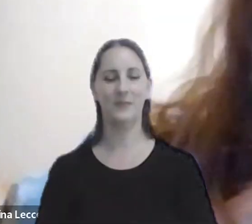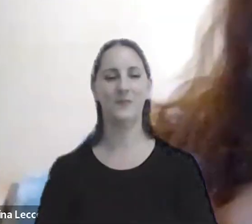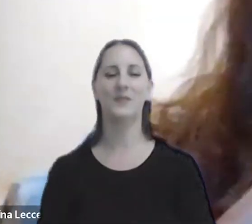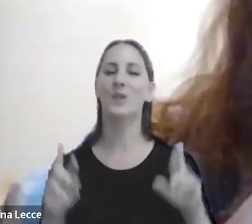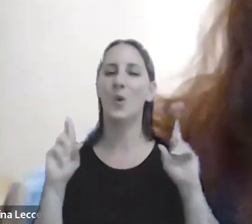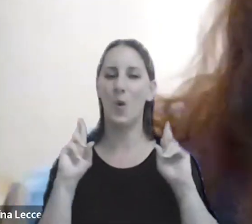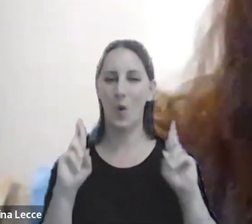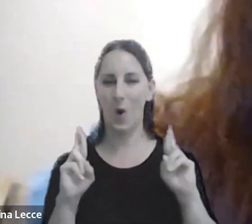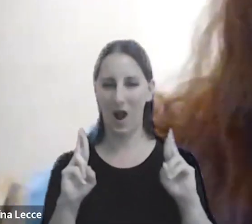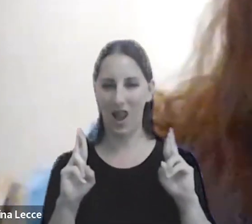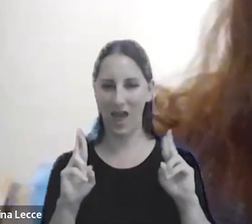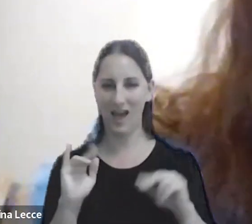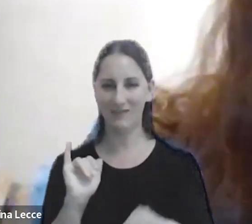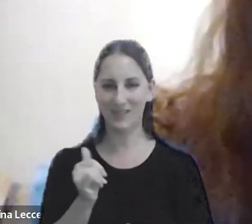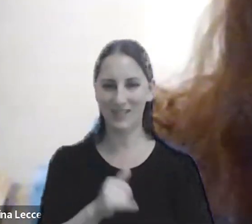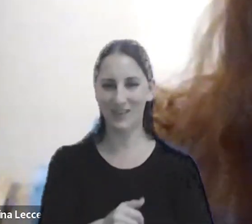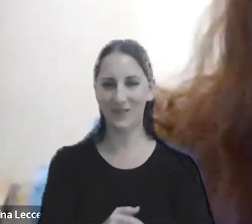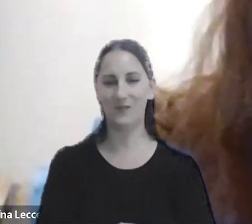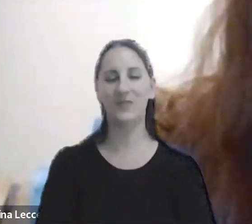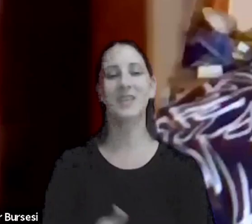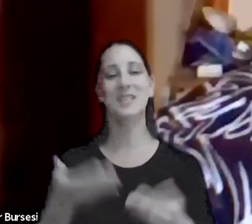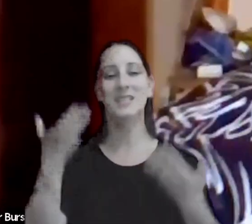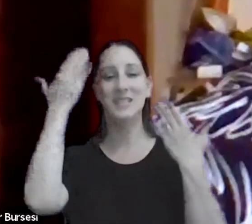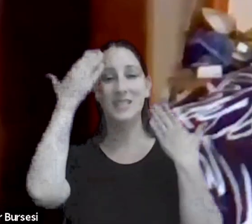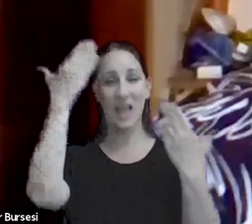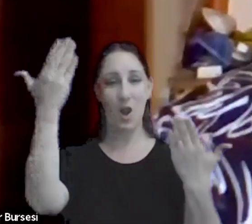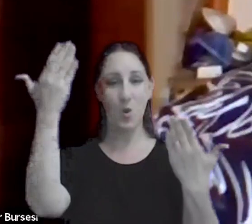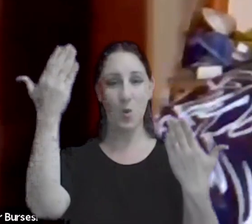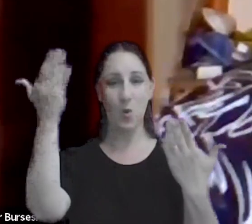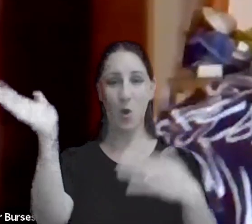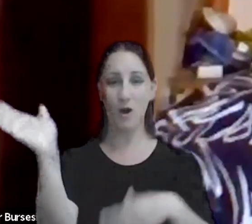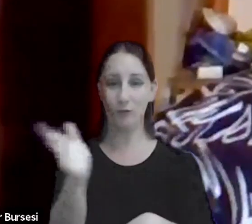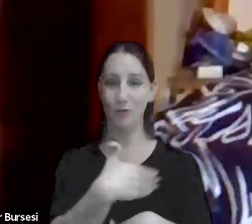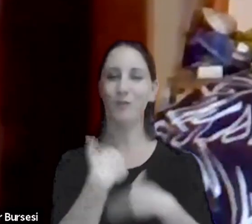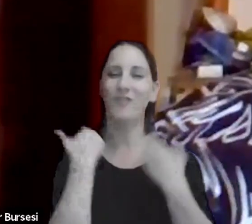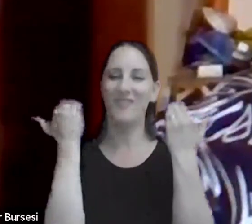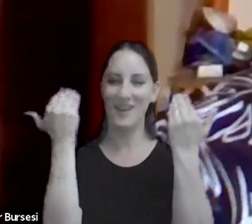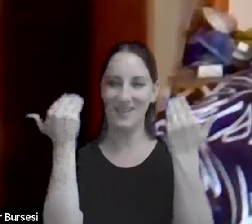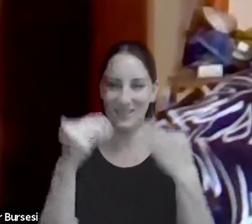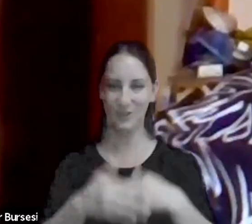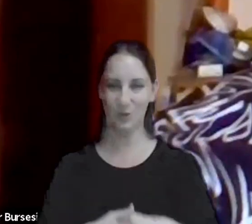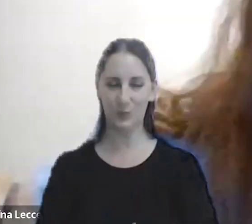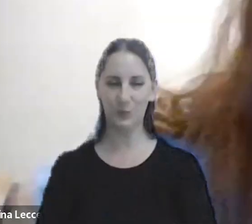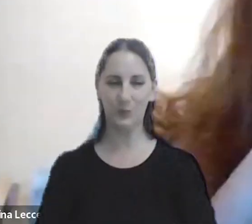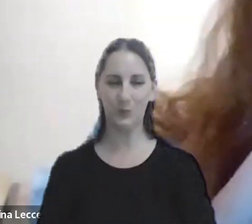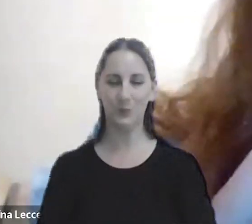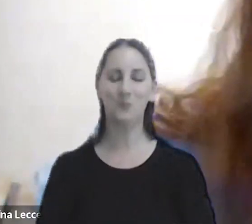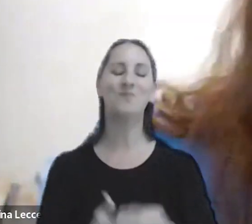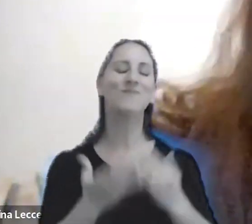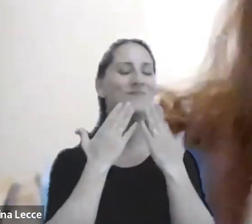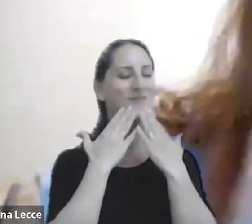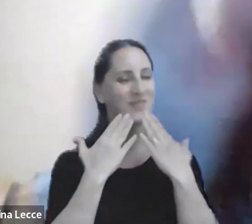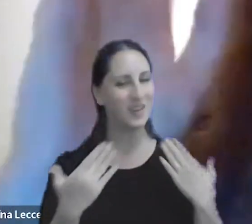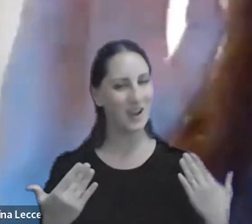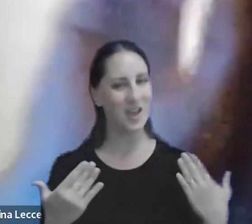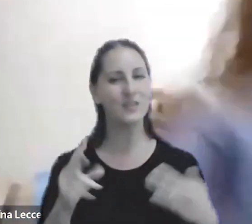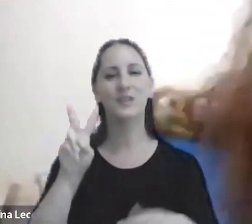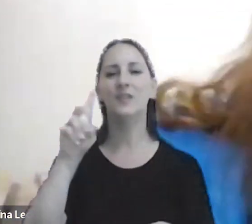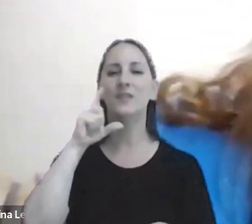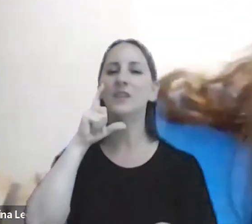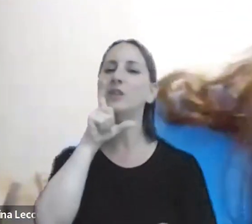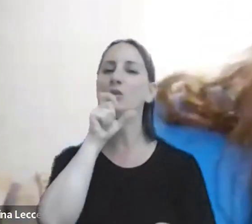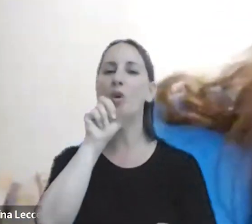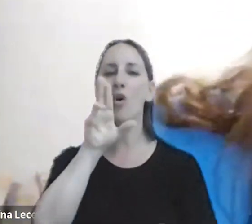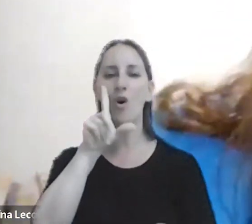Dios Dios quiera así sea le mando un gran saludo a todos y mis felicitaciones gracias un beso grande también a Victoria que ya la había